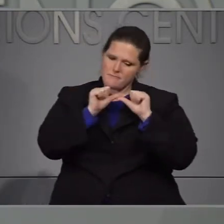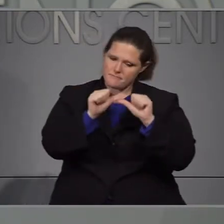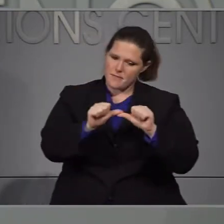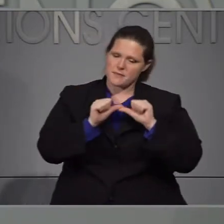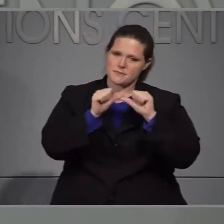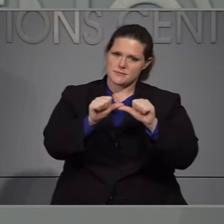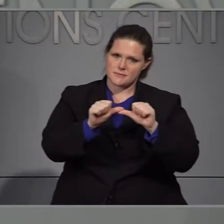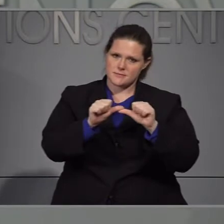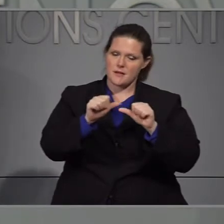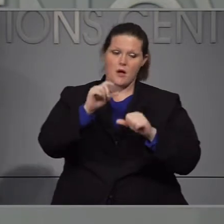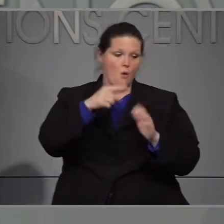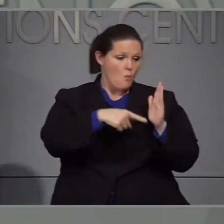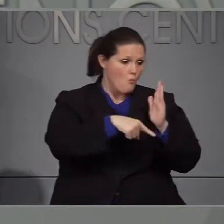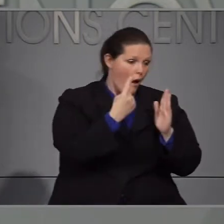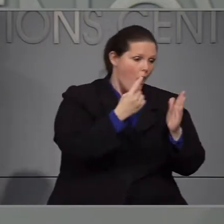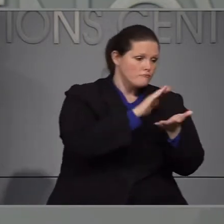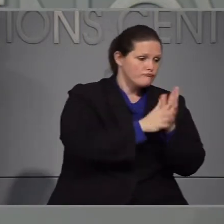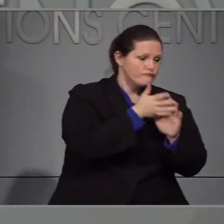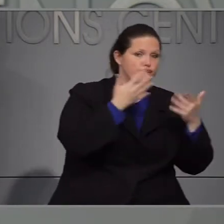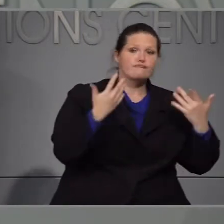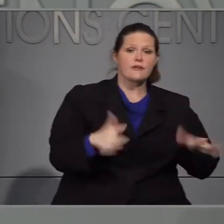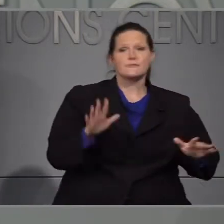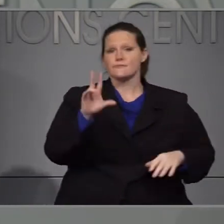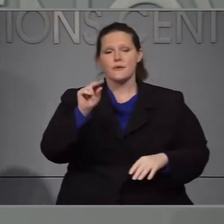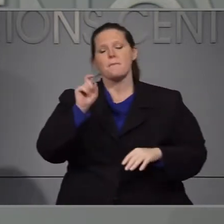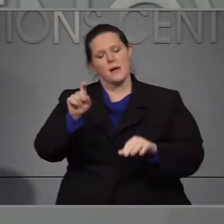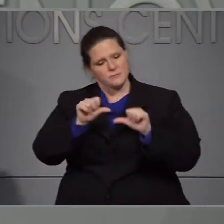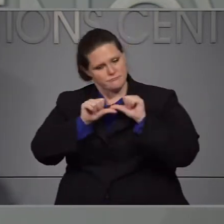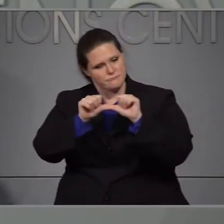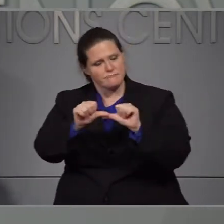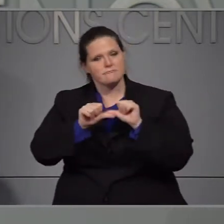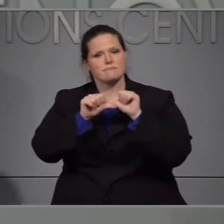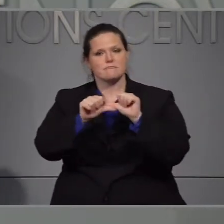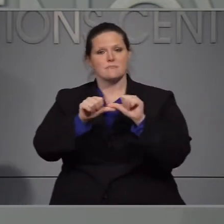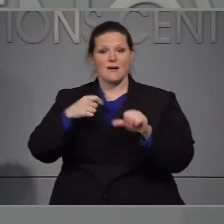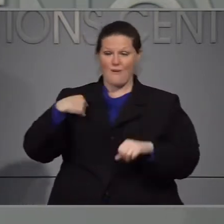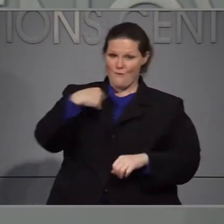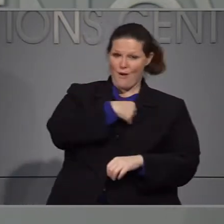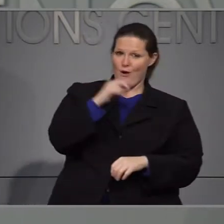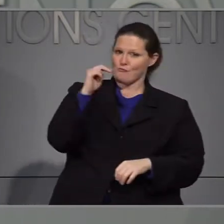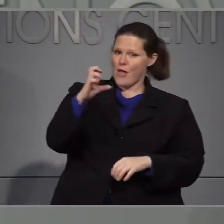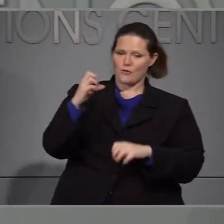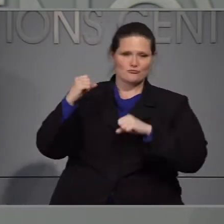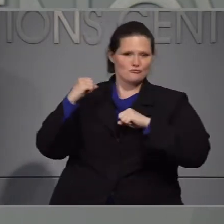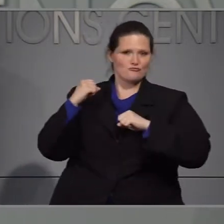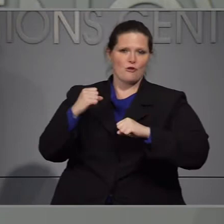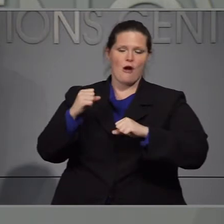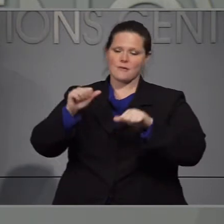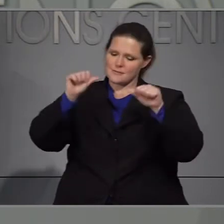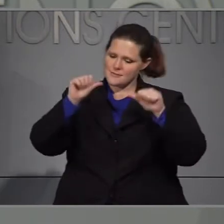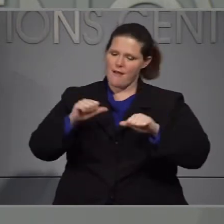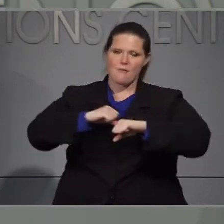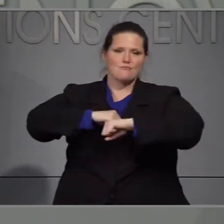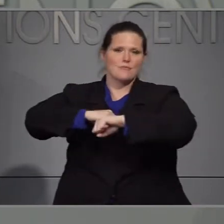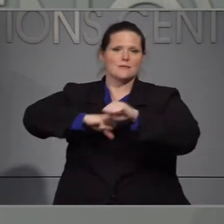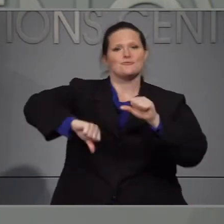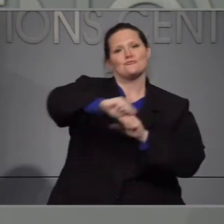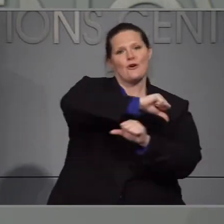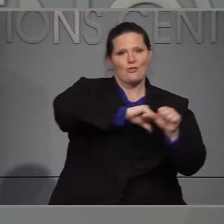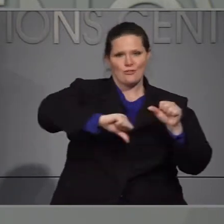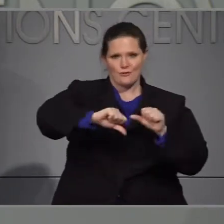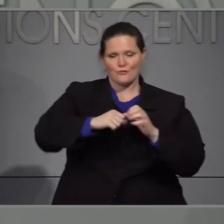se acabó. Hemos demostrado durante toda esta situación que los norcarolinenses son fuertes y pueden hacer lo necesario